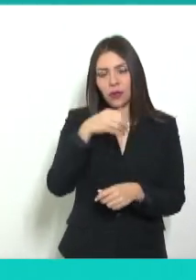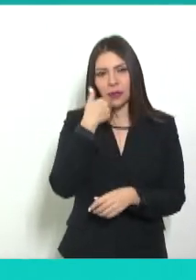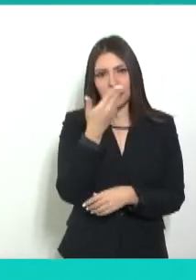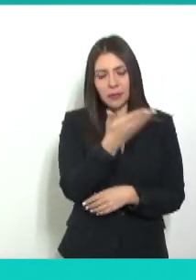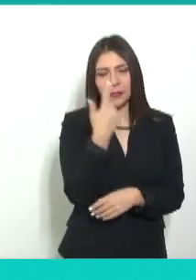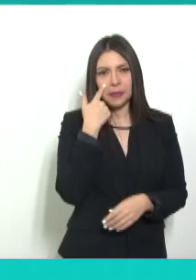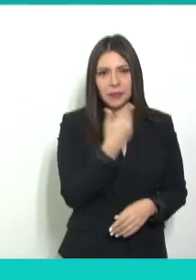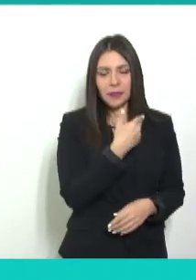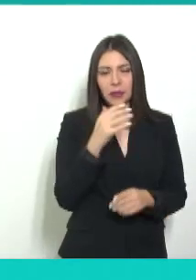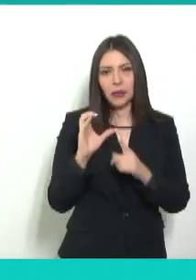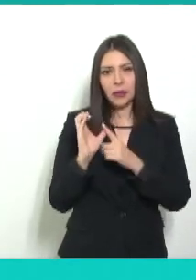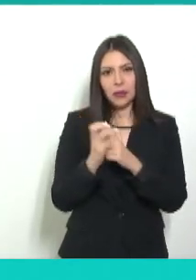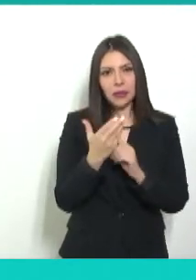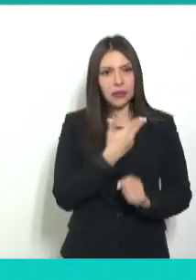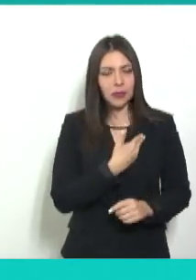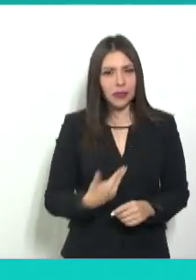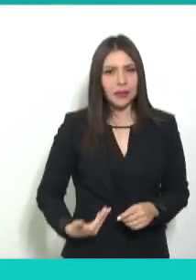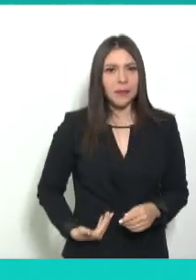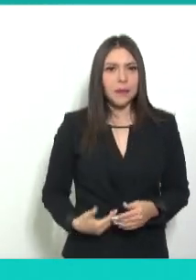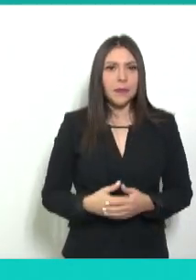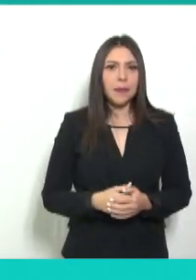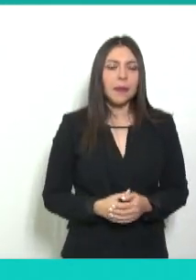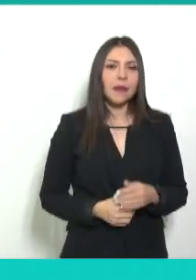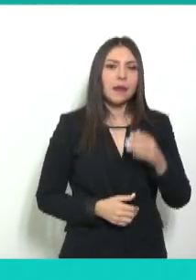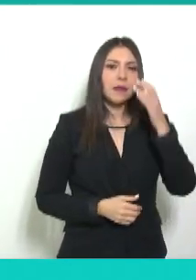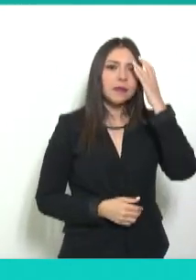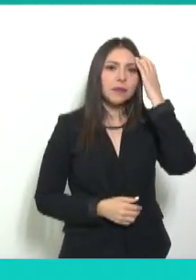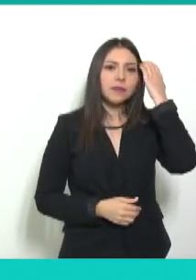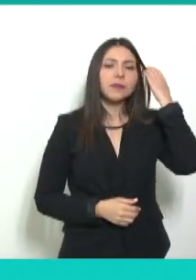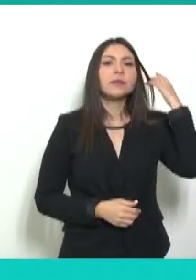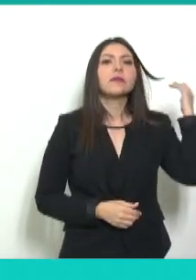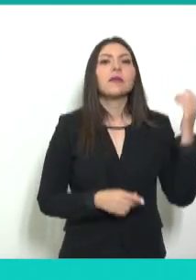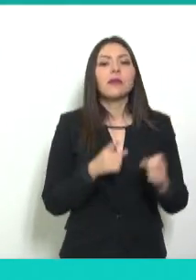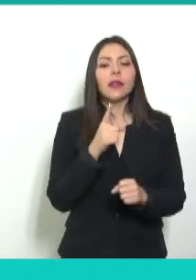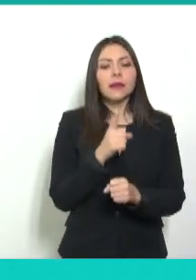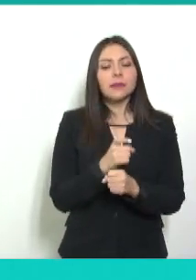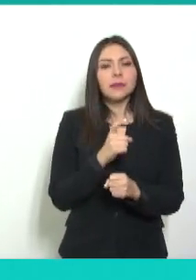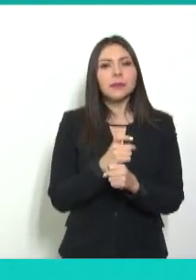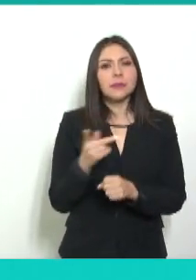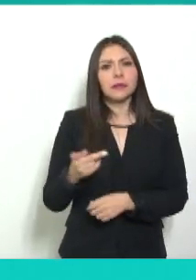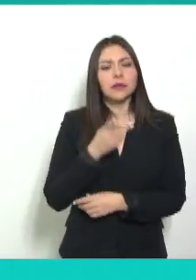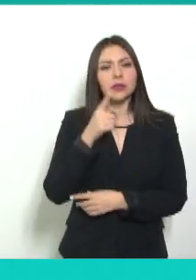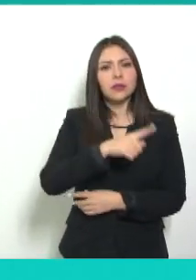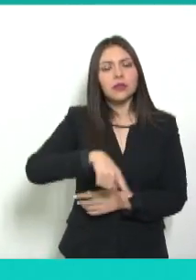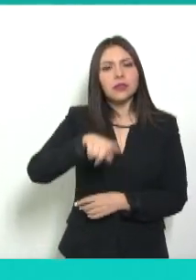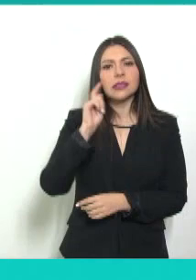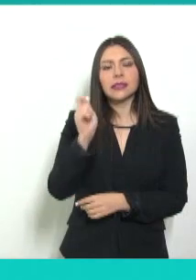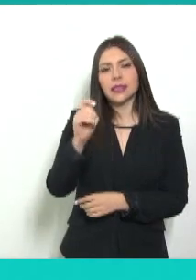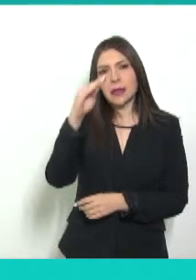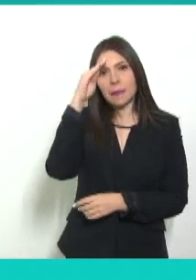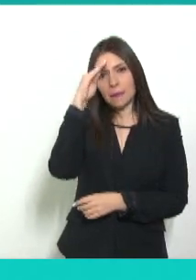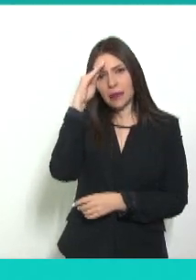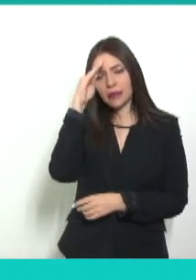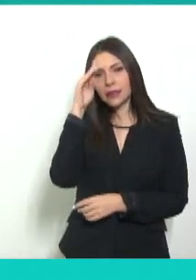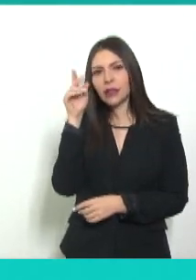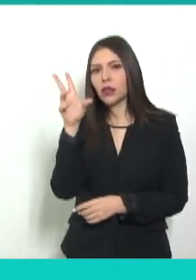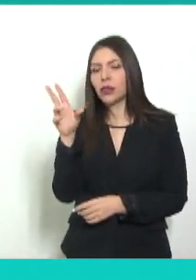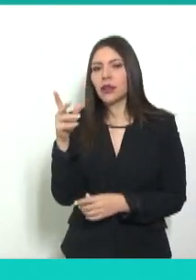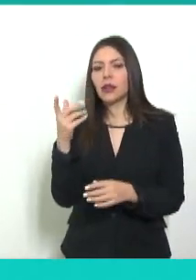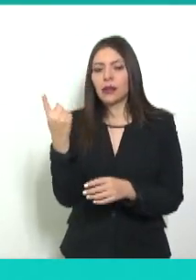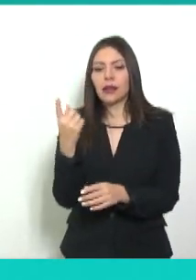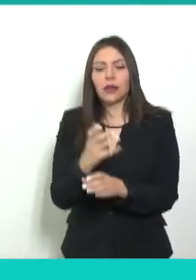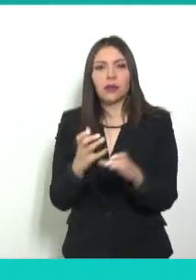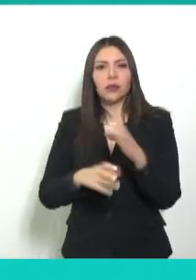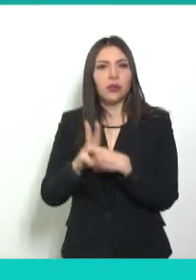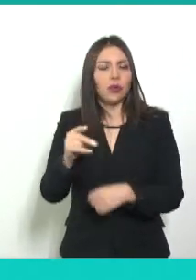datos personales en redes sociales. Posteriormente, los siete comisionados infantiles suscribieron un manifiesto con los compromisos que asumen para promover entre